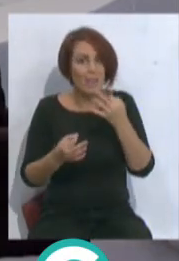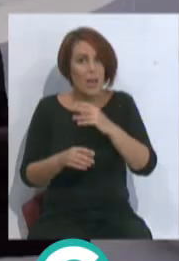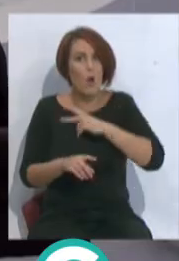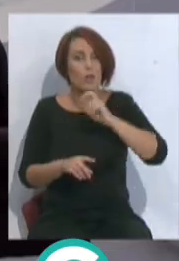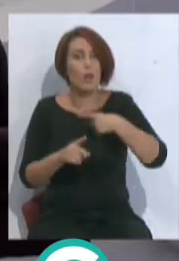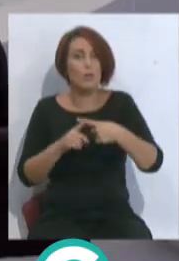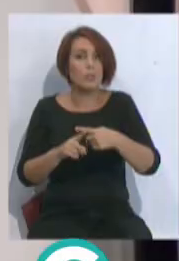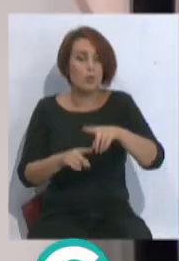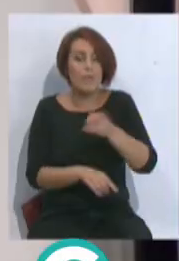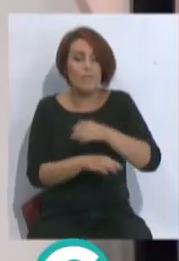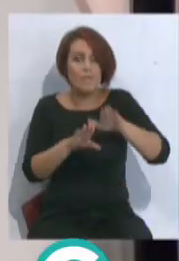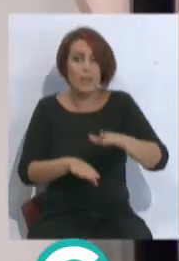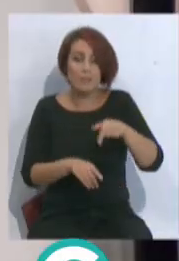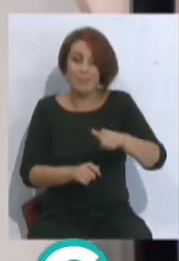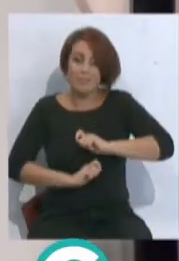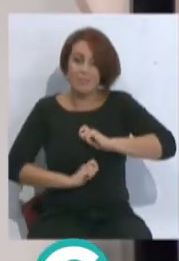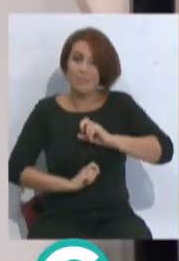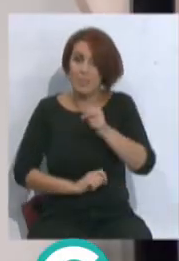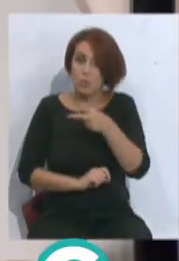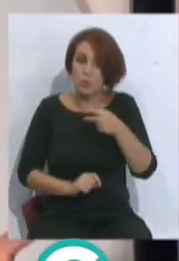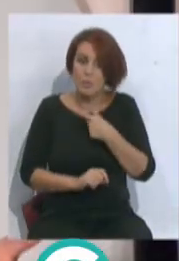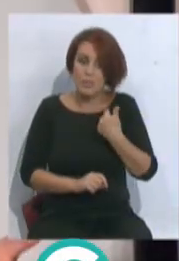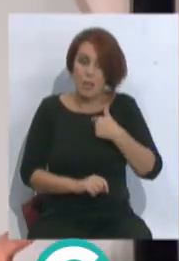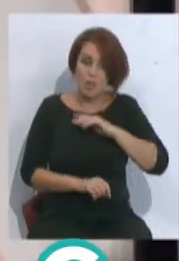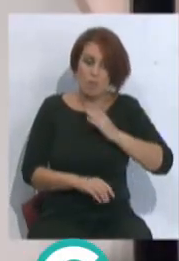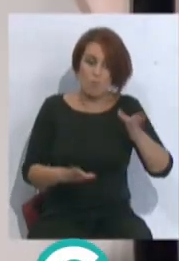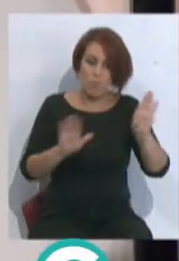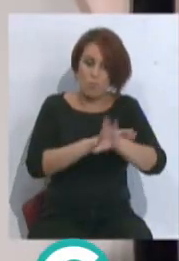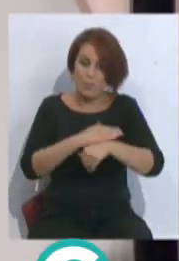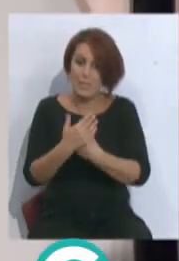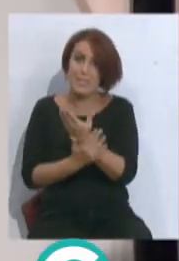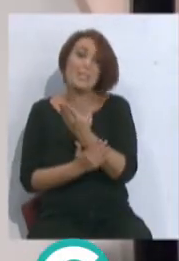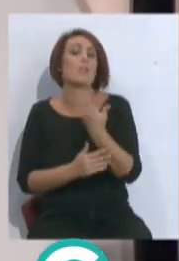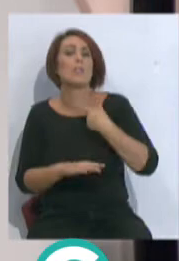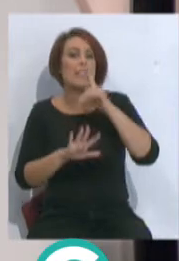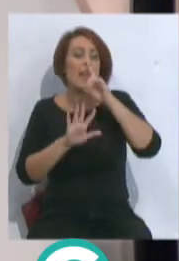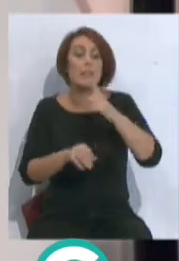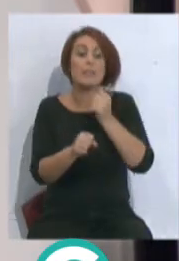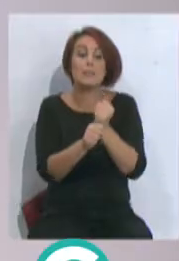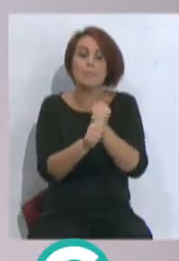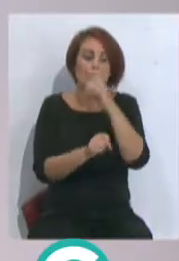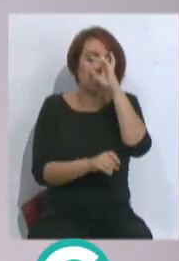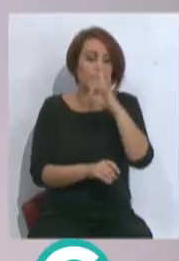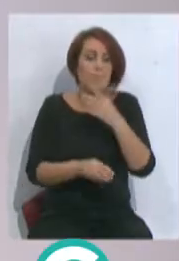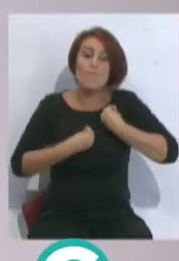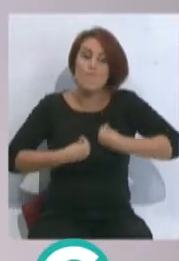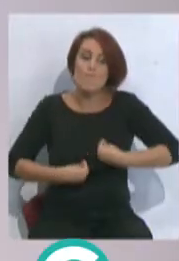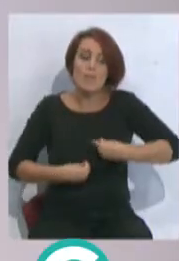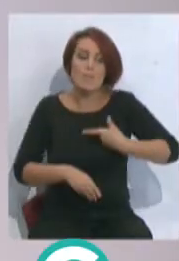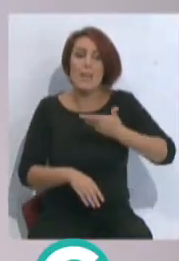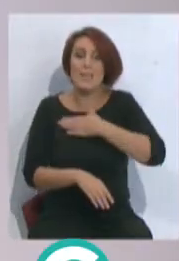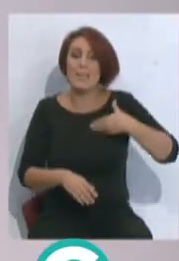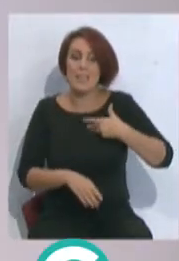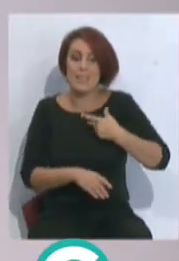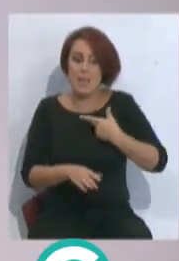esas otras cosas. Y esas otras cosas no te van a dar resultados de un día a la mañana cuando tú llevas seis años trabajando sobre una misma idea. Si tú quieres implantar